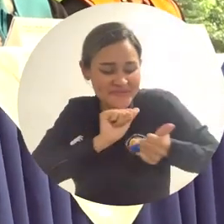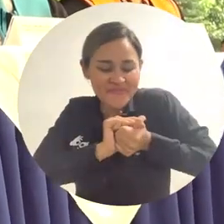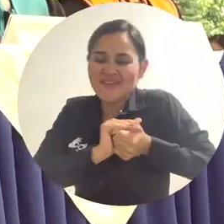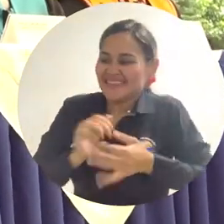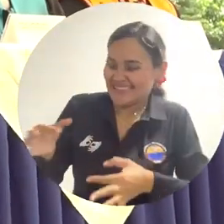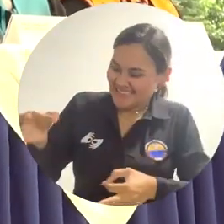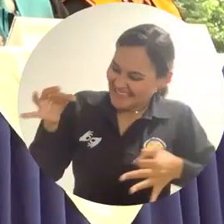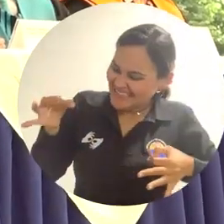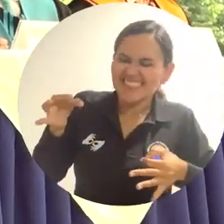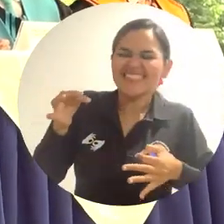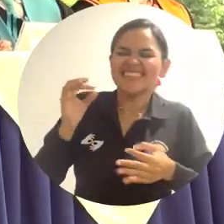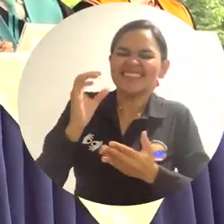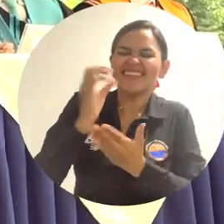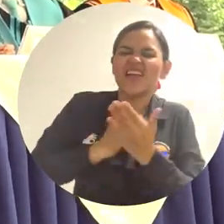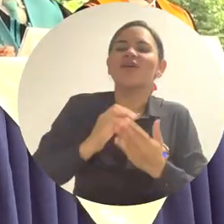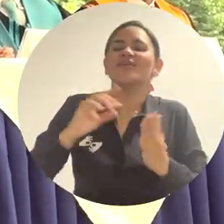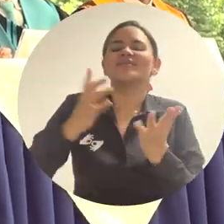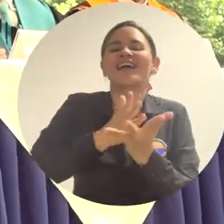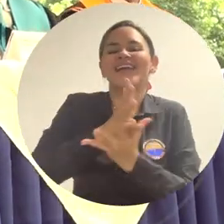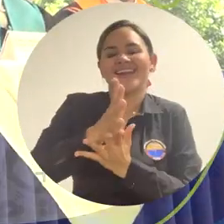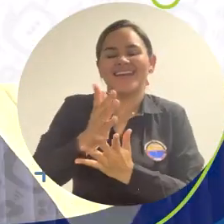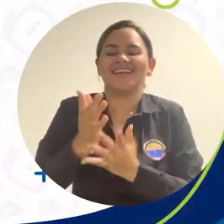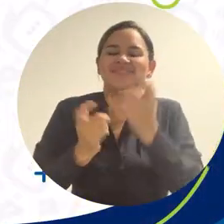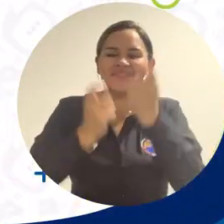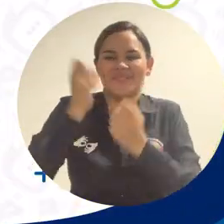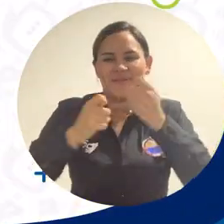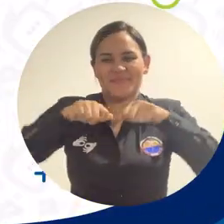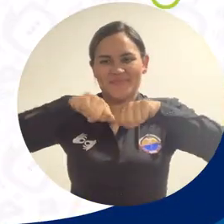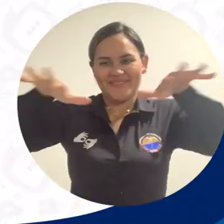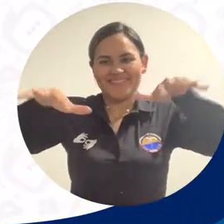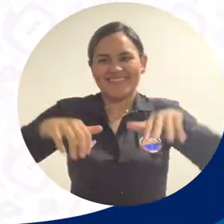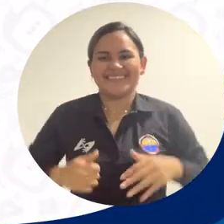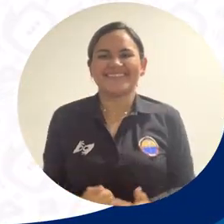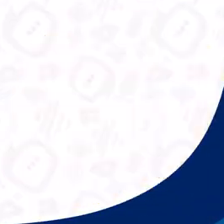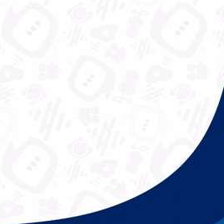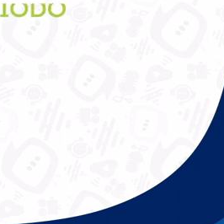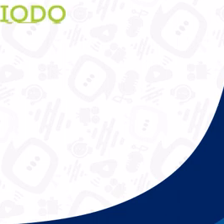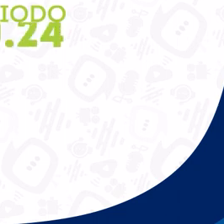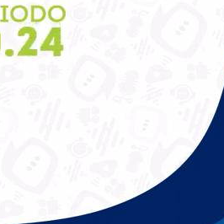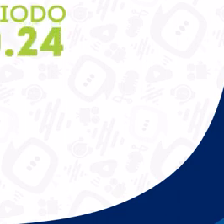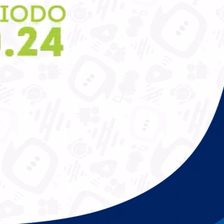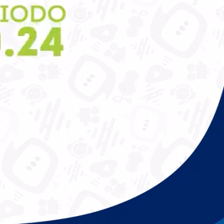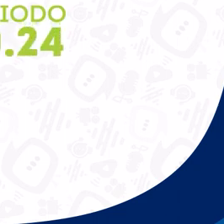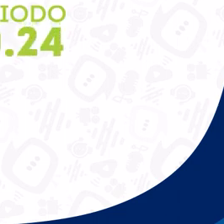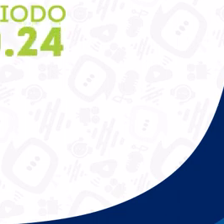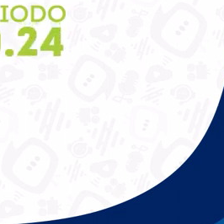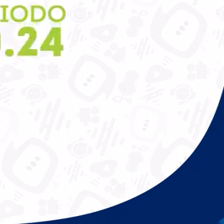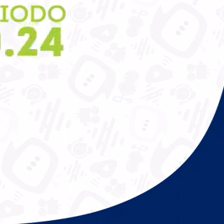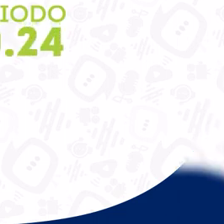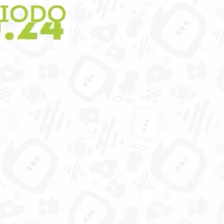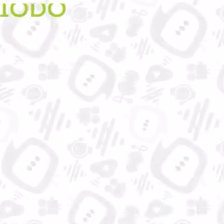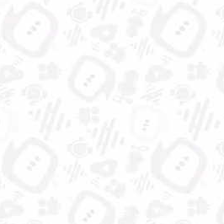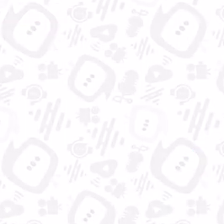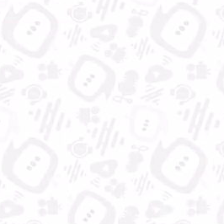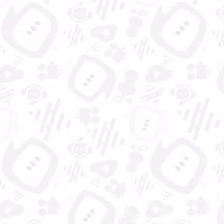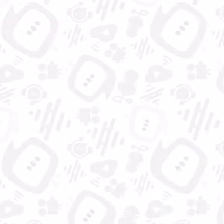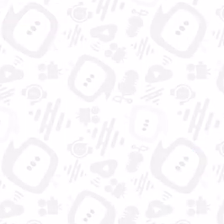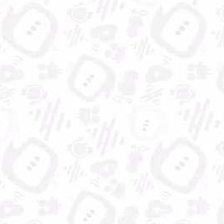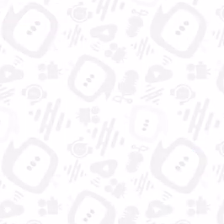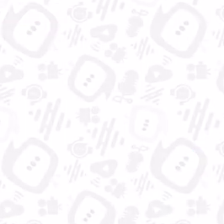acompañó a recibir el título como contadora pública. Universidad del Magdalena, aún más incluyente e